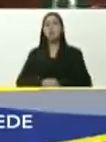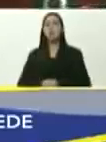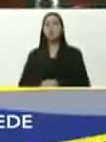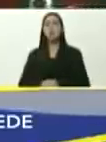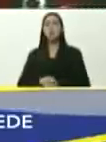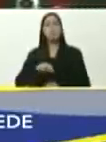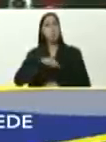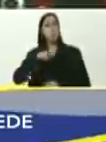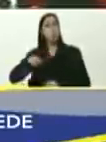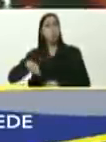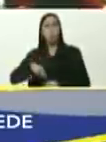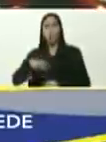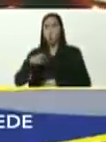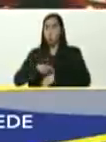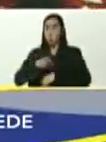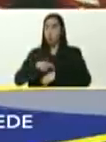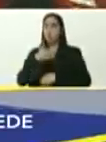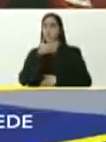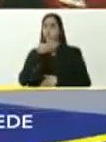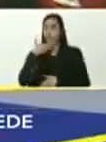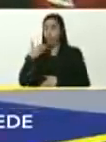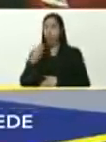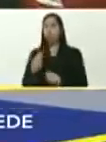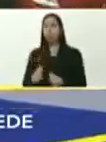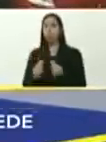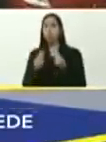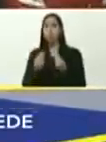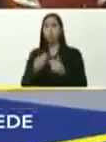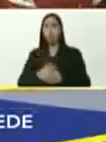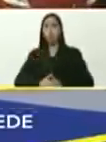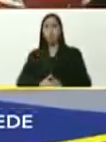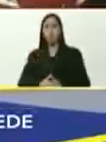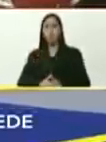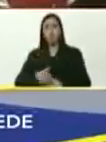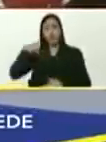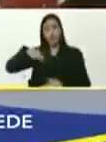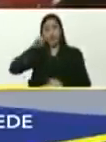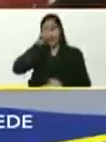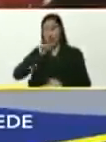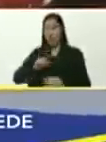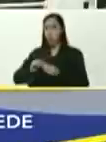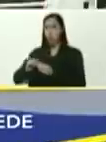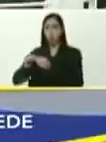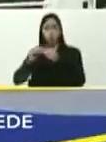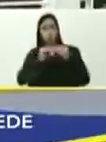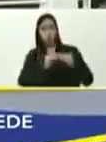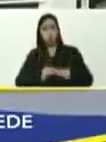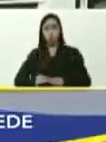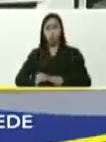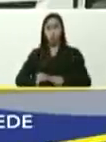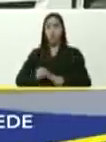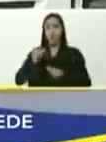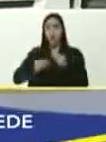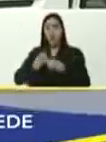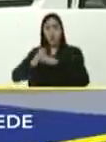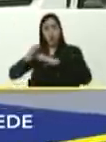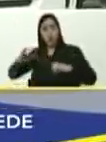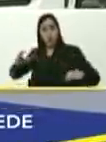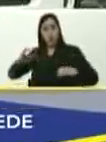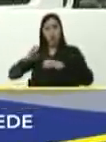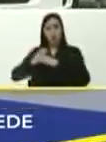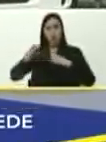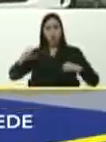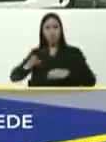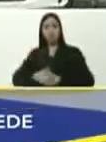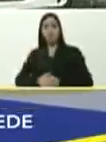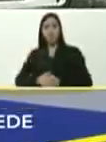estamos en este momento mejorando muchísimo, y este año hemos recuperado, y reconstruido unidades autobuseras, que